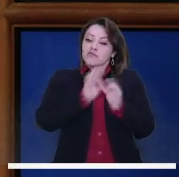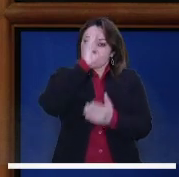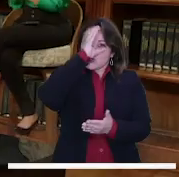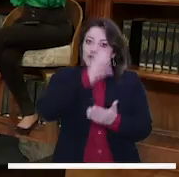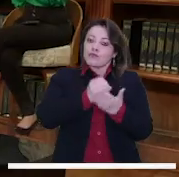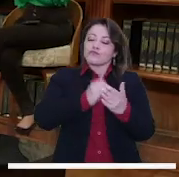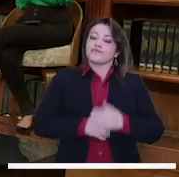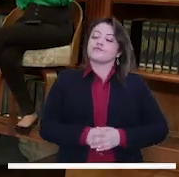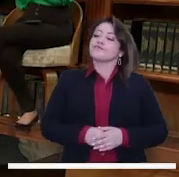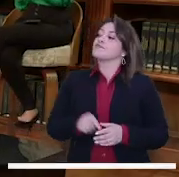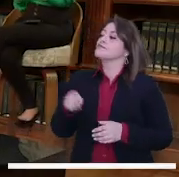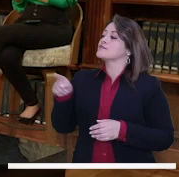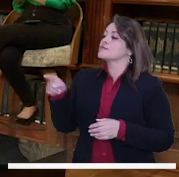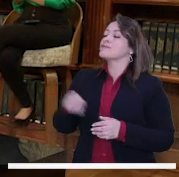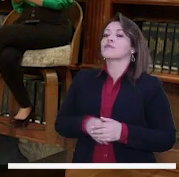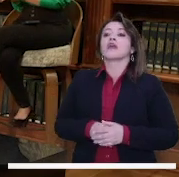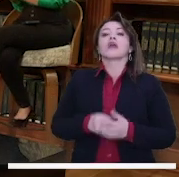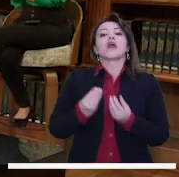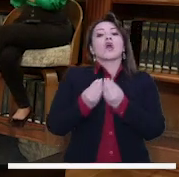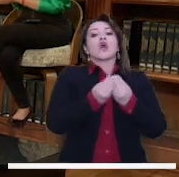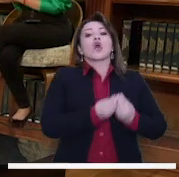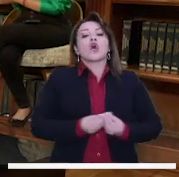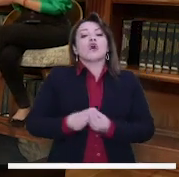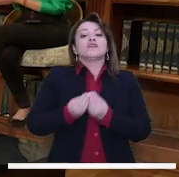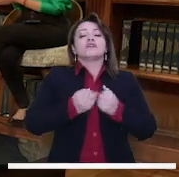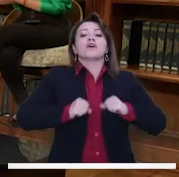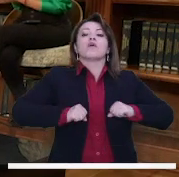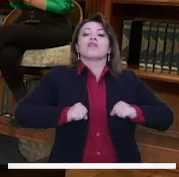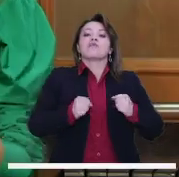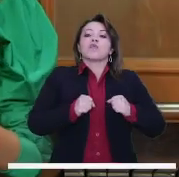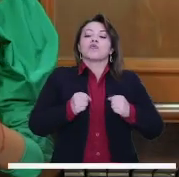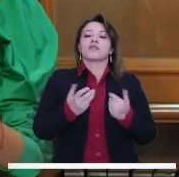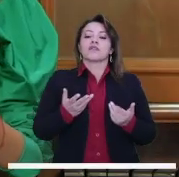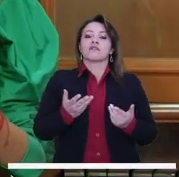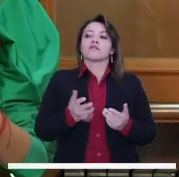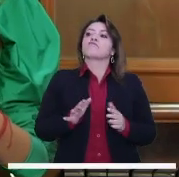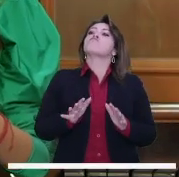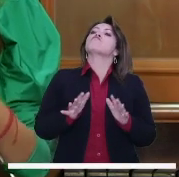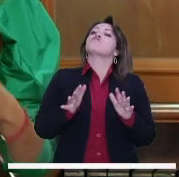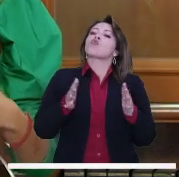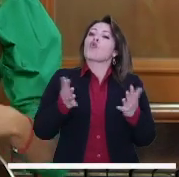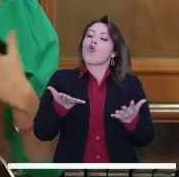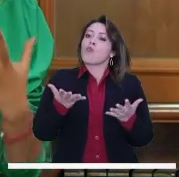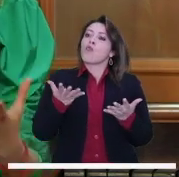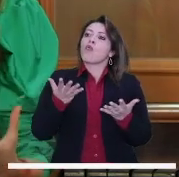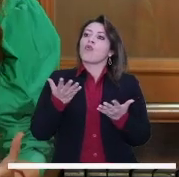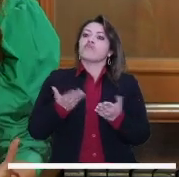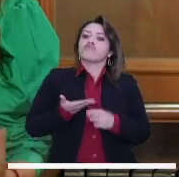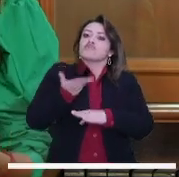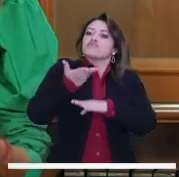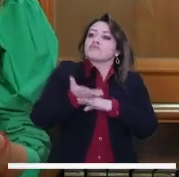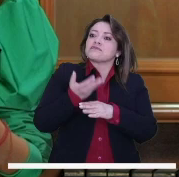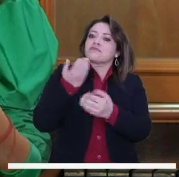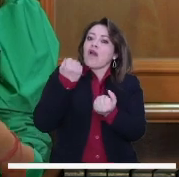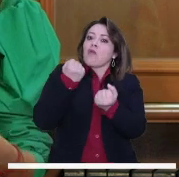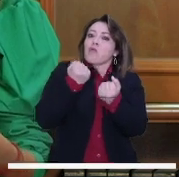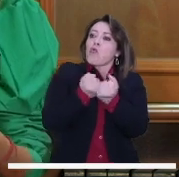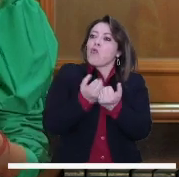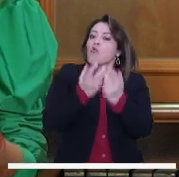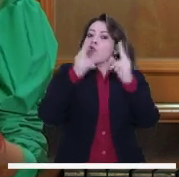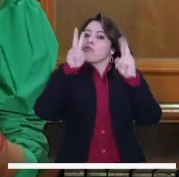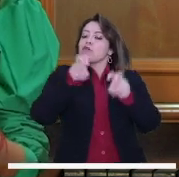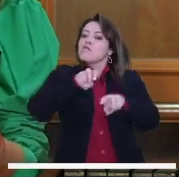Bogotá. Concejal Diego, ustedes desde el Consejo de Bogotá, ¿cómo logran también cómo aportar y estar